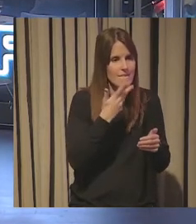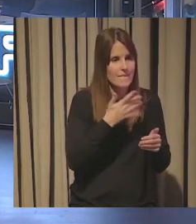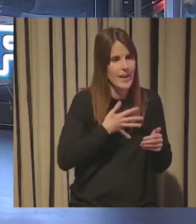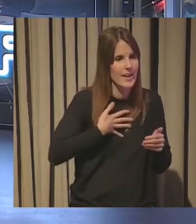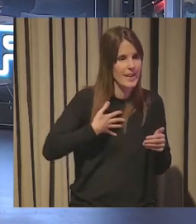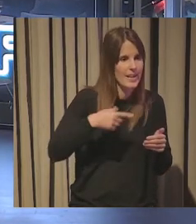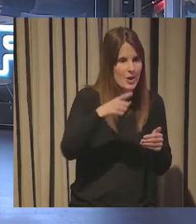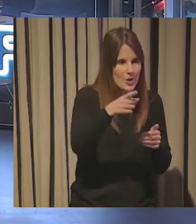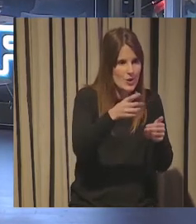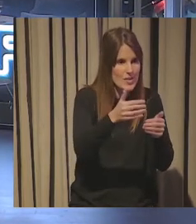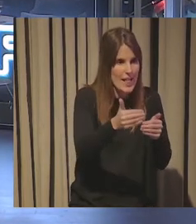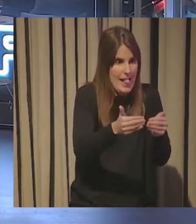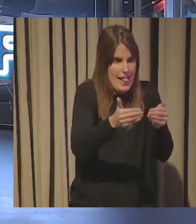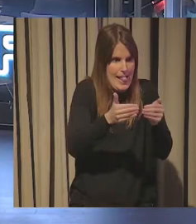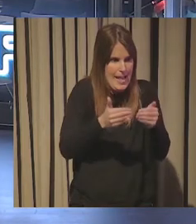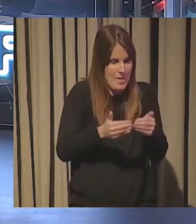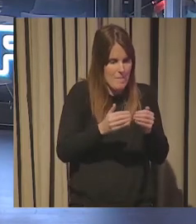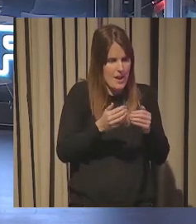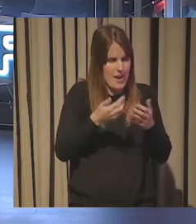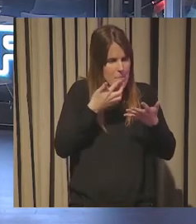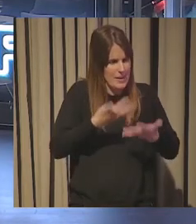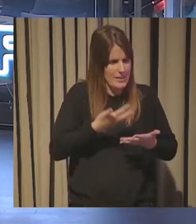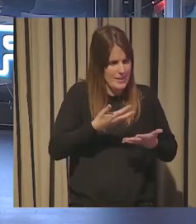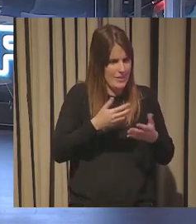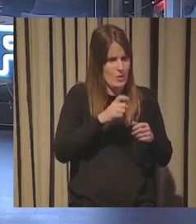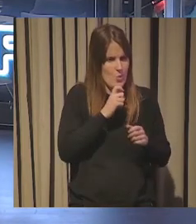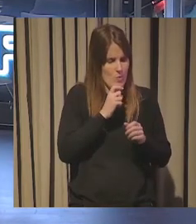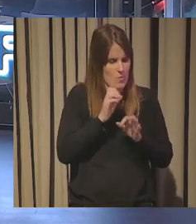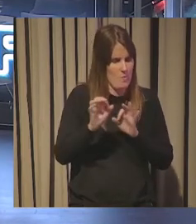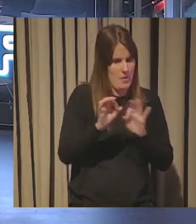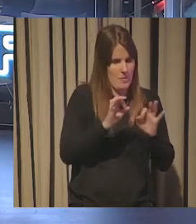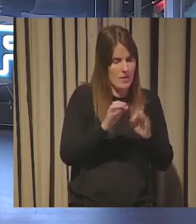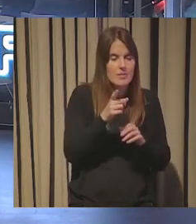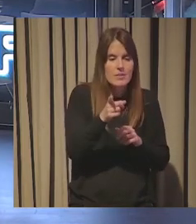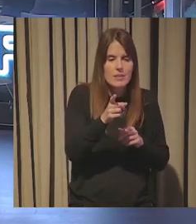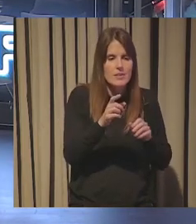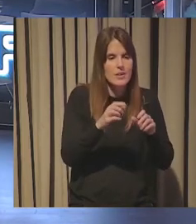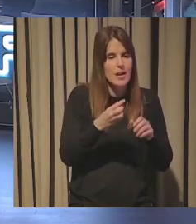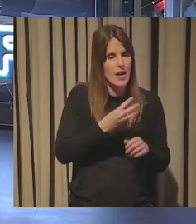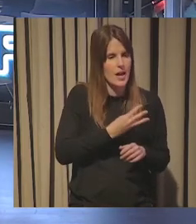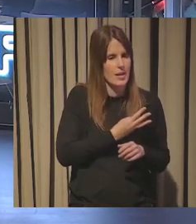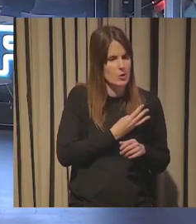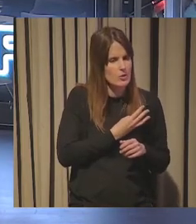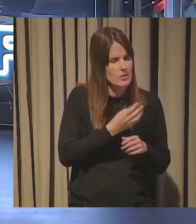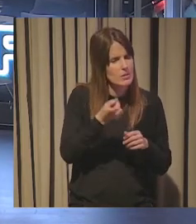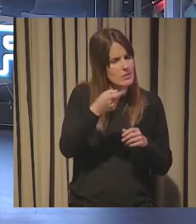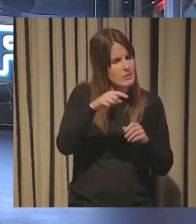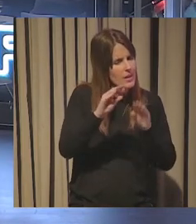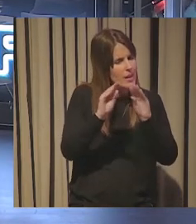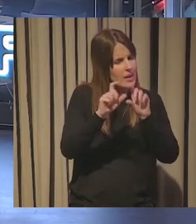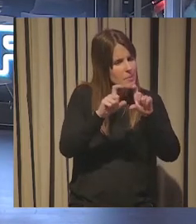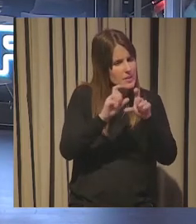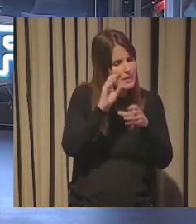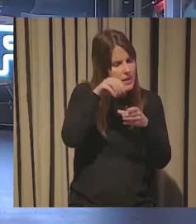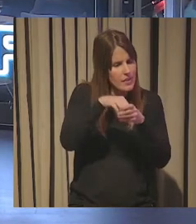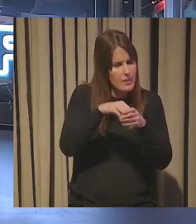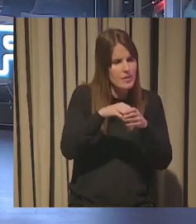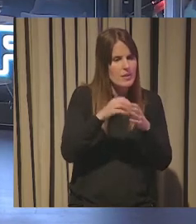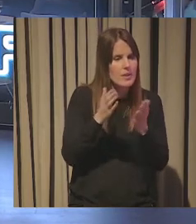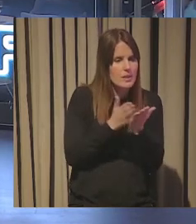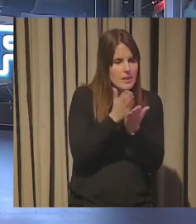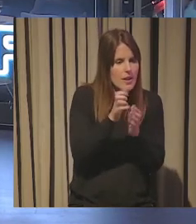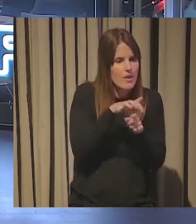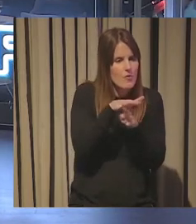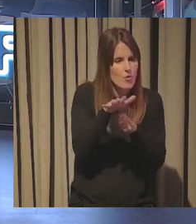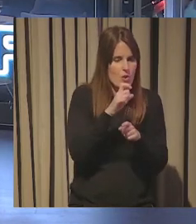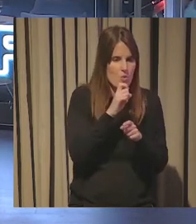David, empezar contigo y ver un poco qué importancia le dais desde Eroski a las tendencias como toma de decisiones en